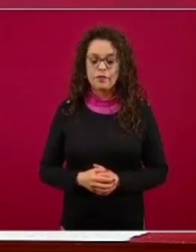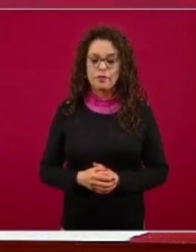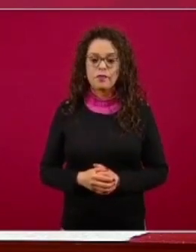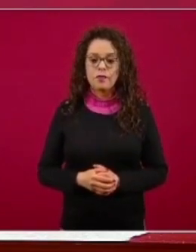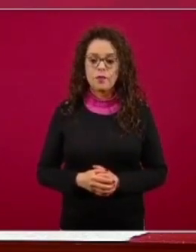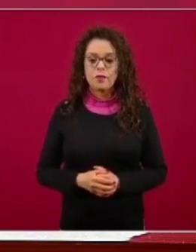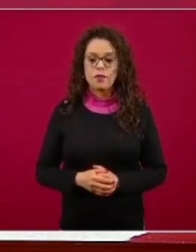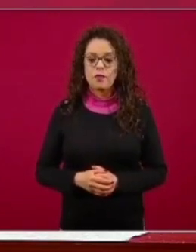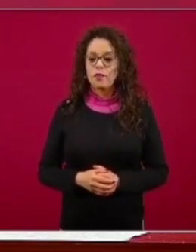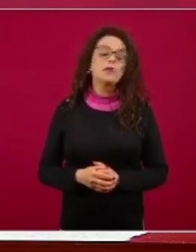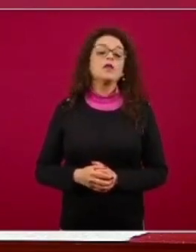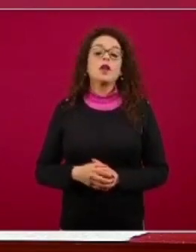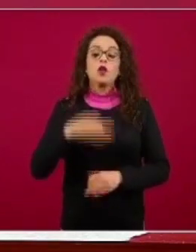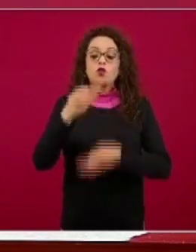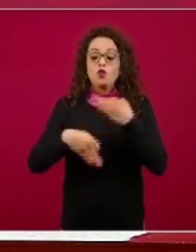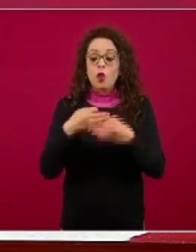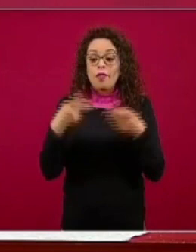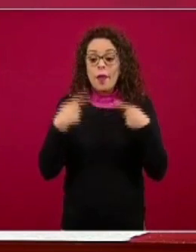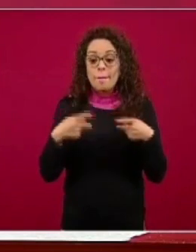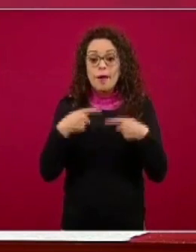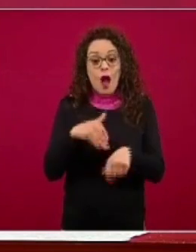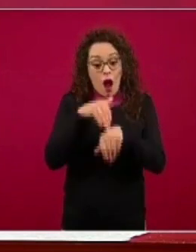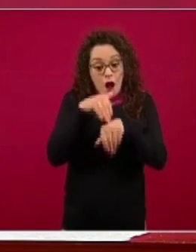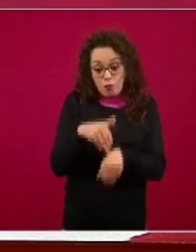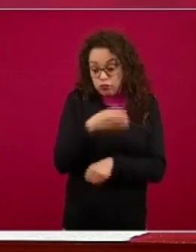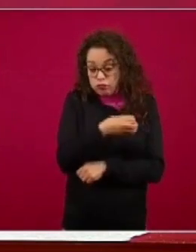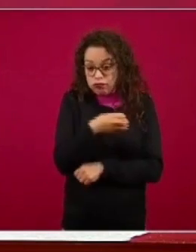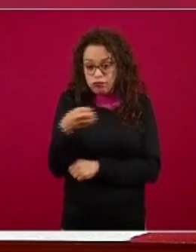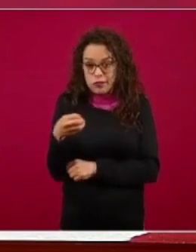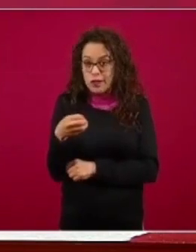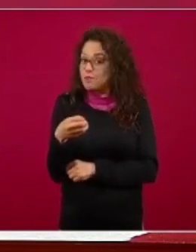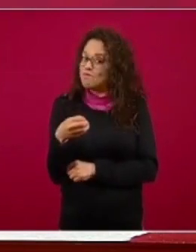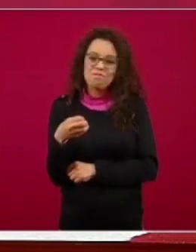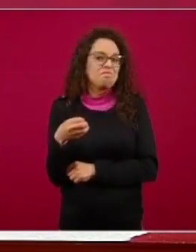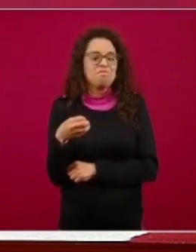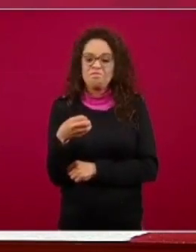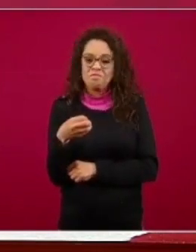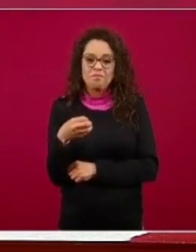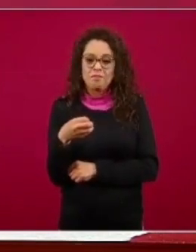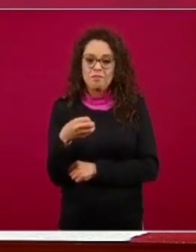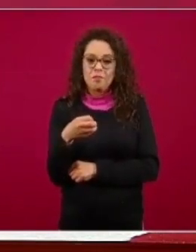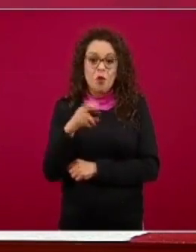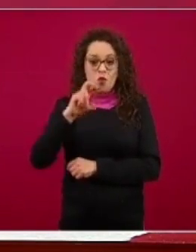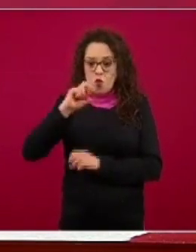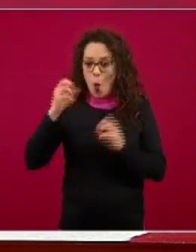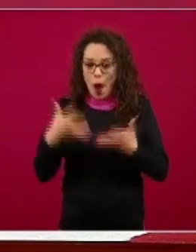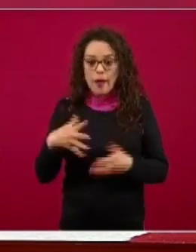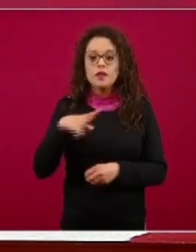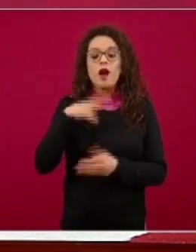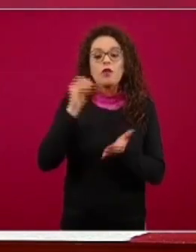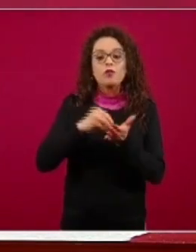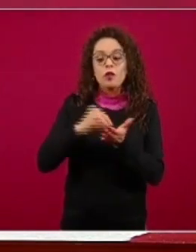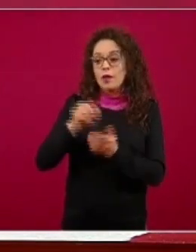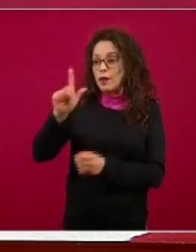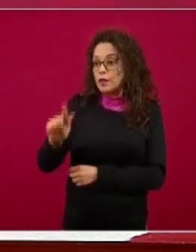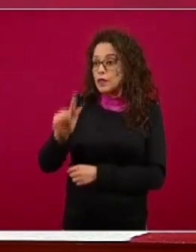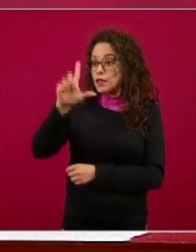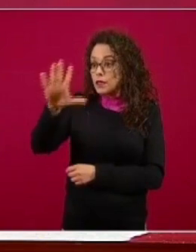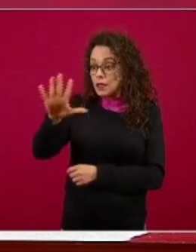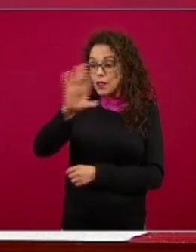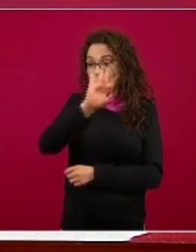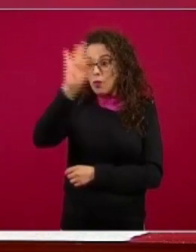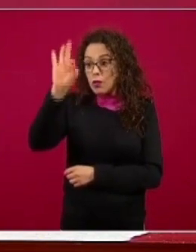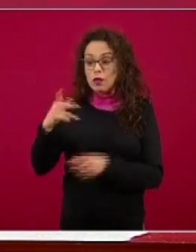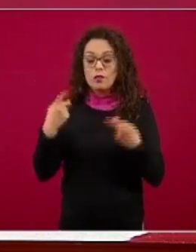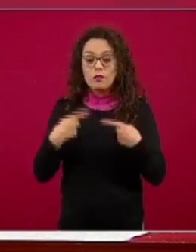seguido las recomendaciones y aún así todavía tenemos 75% de la población que